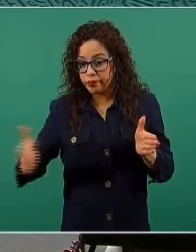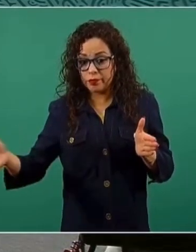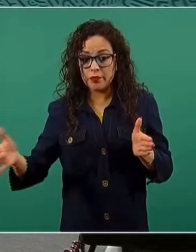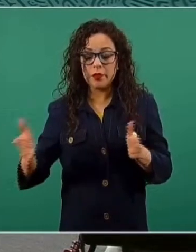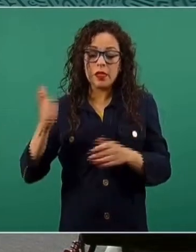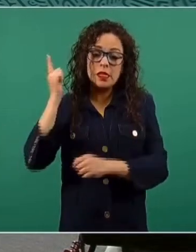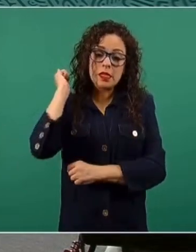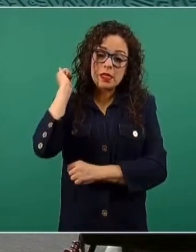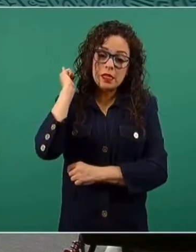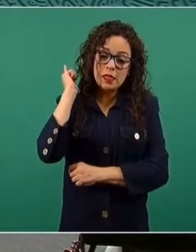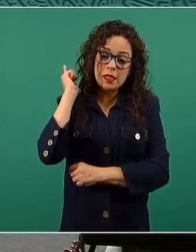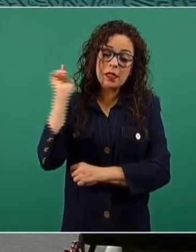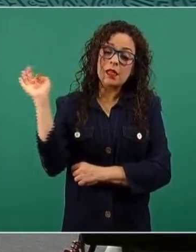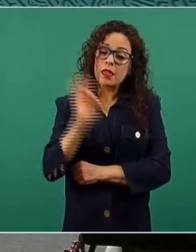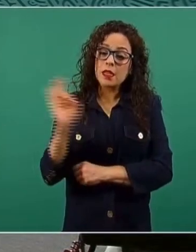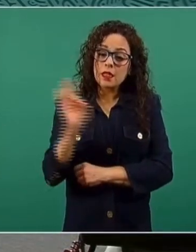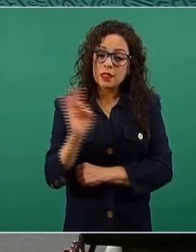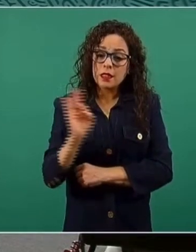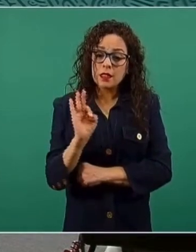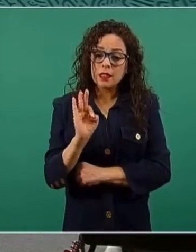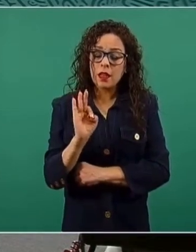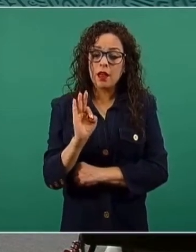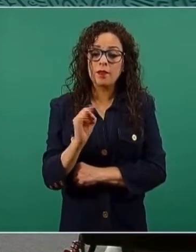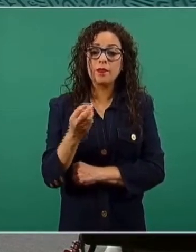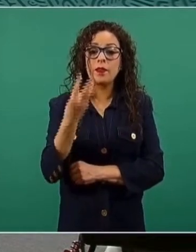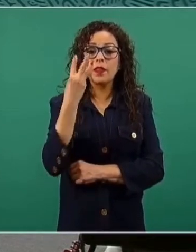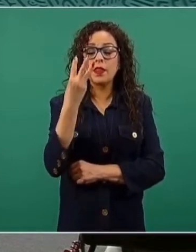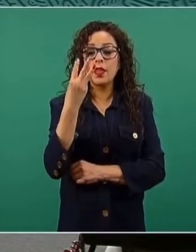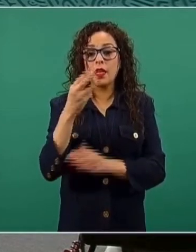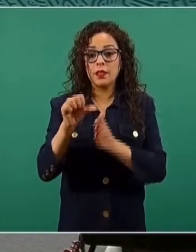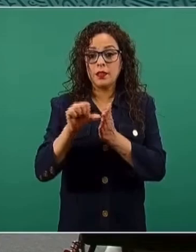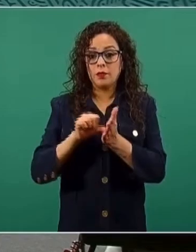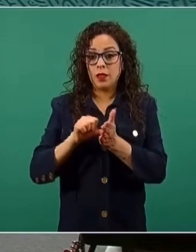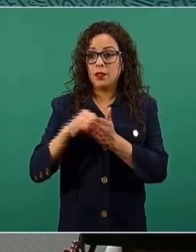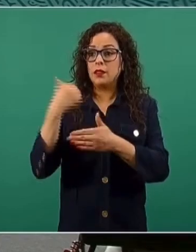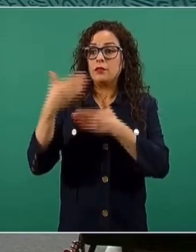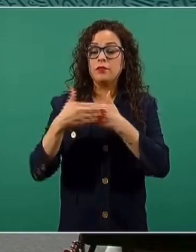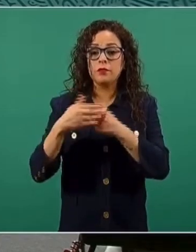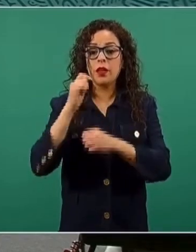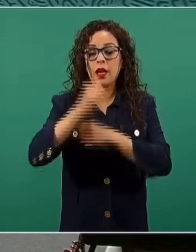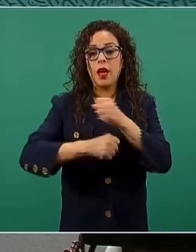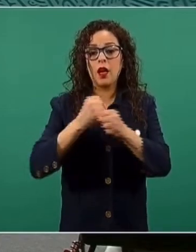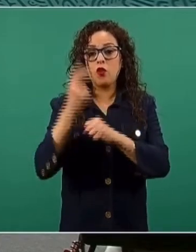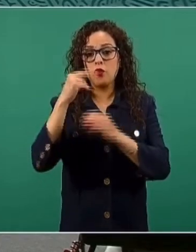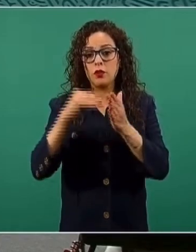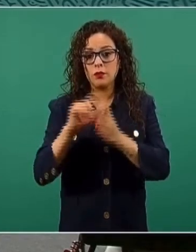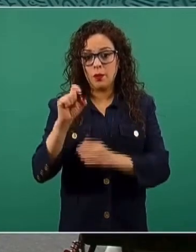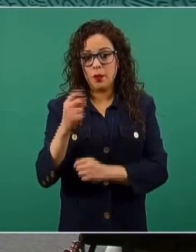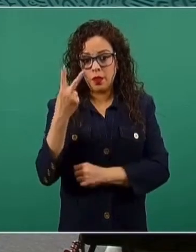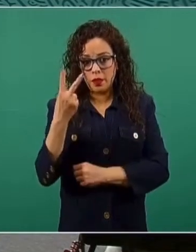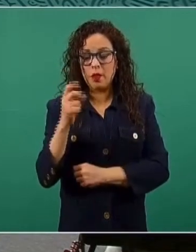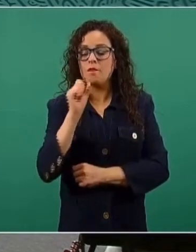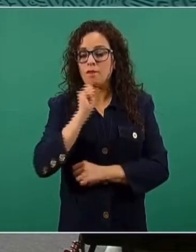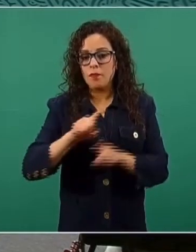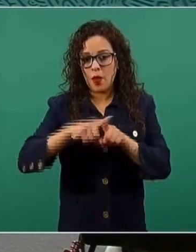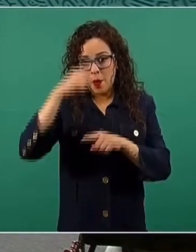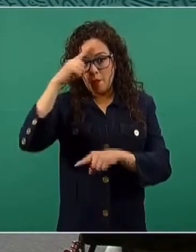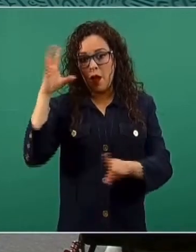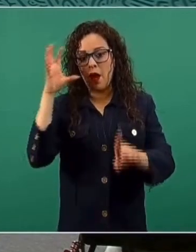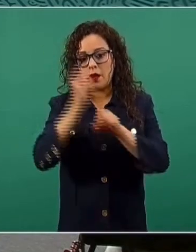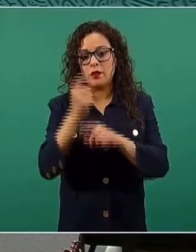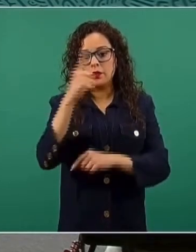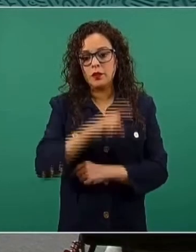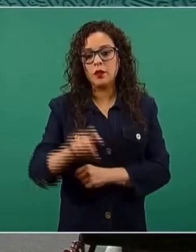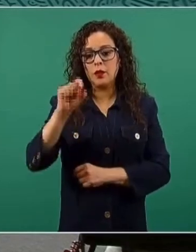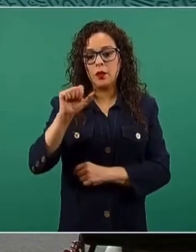posiblemente incluso el primer trimestre de 2022, para poder alcanzar a las 126 millones de